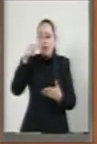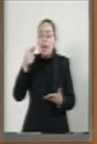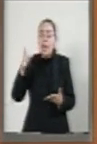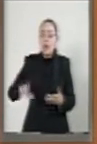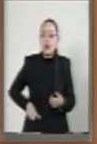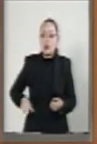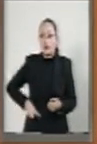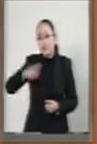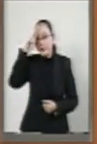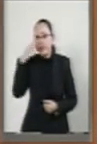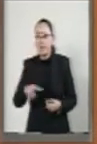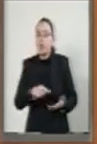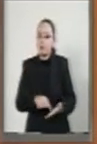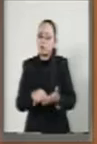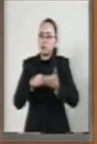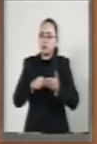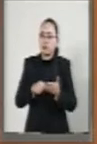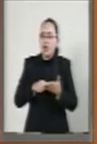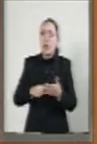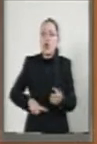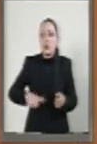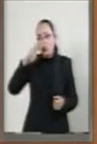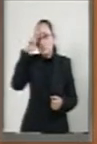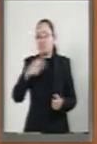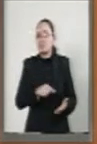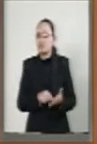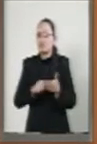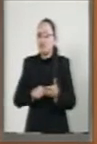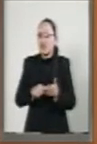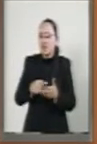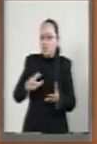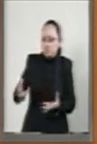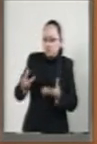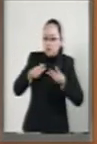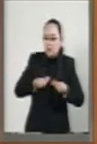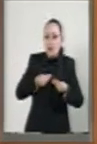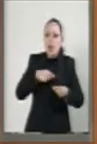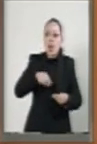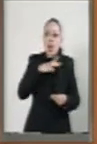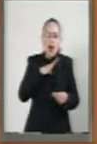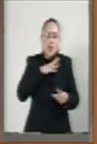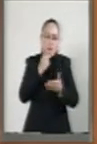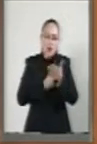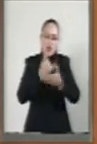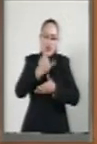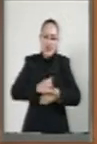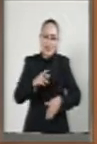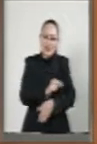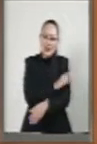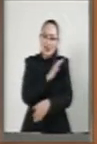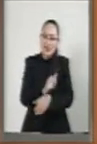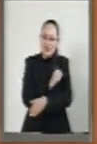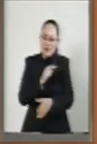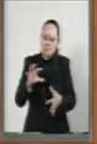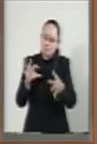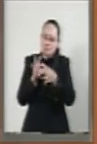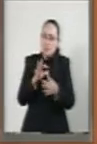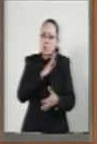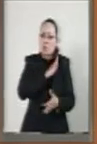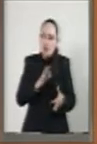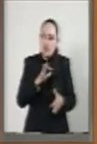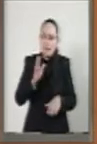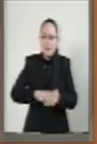mexicano, el Gobierno de la República, para contribuir a un proyecto energético que garantiza el